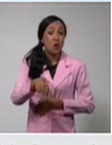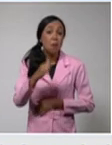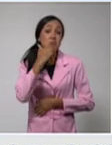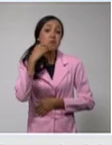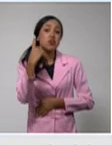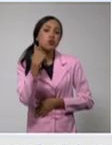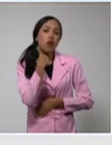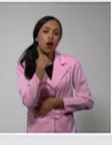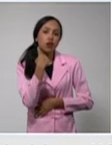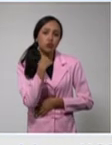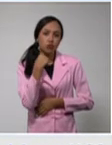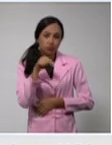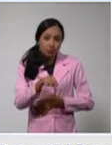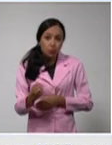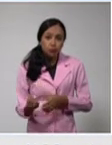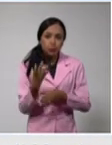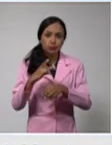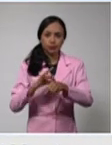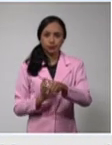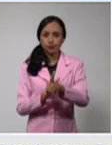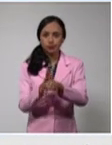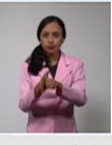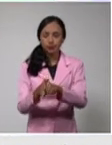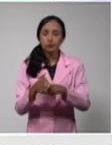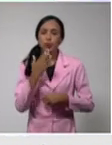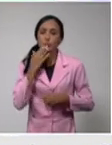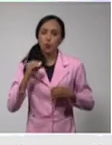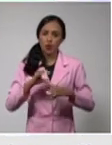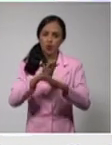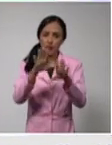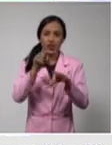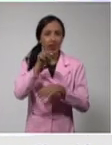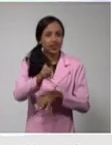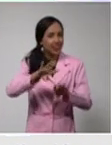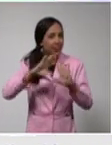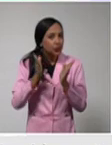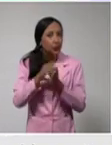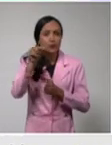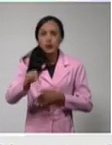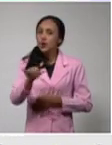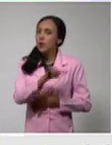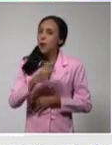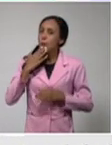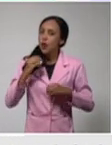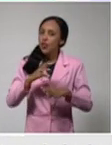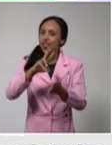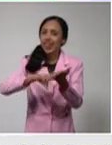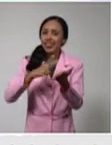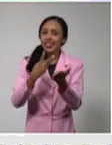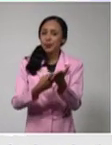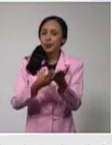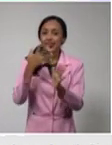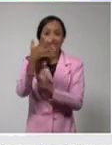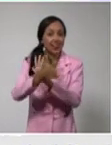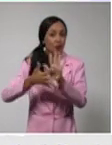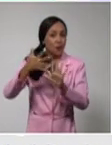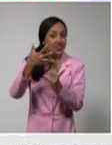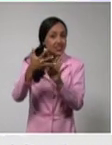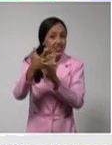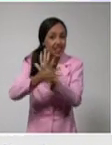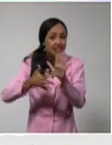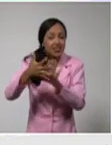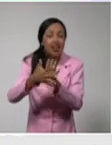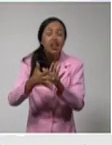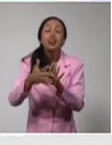combate. Bueno, buenos días, Gisela, a ti, al equipo que nos acompaña, a las intérpretes de lenguas de señas y lo que es muy